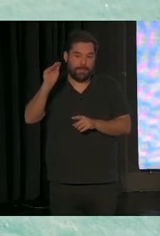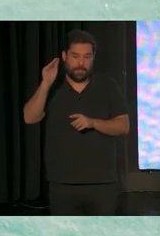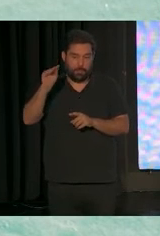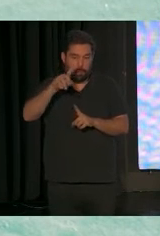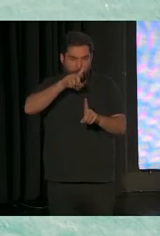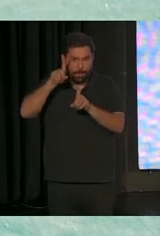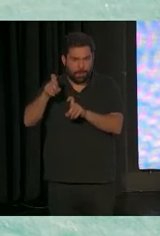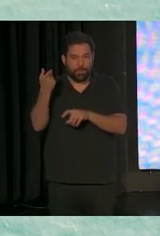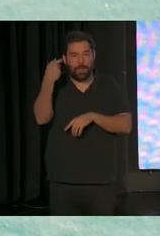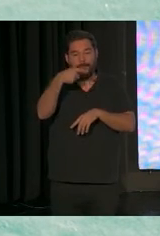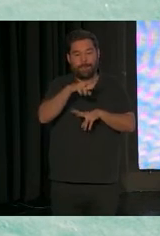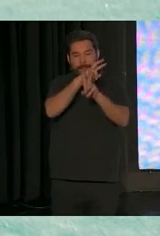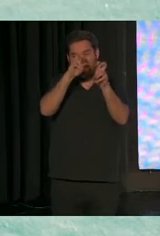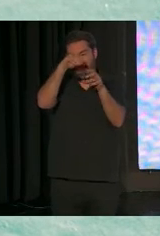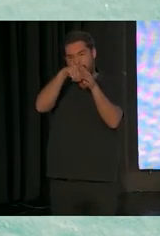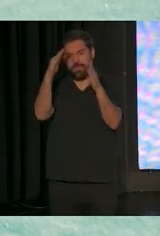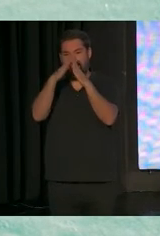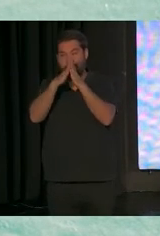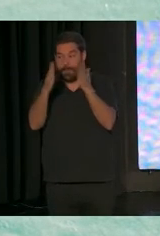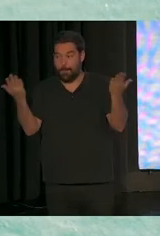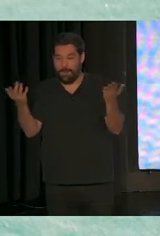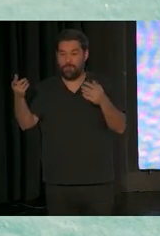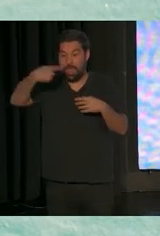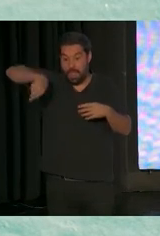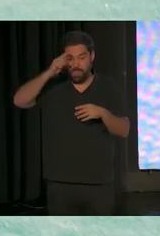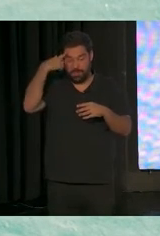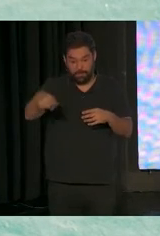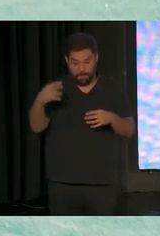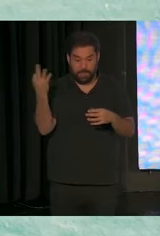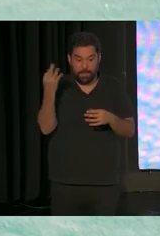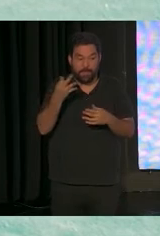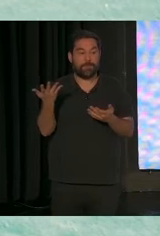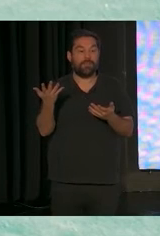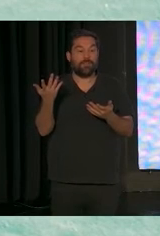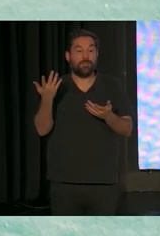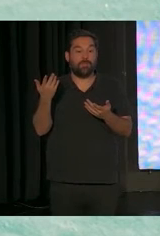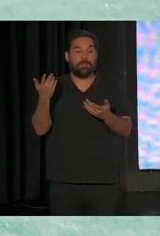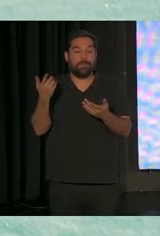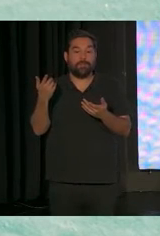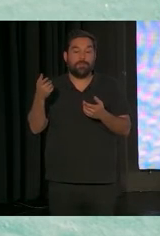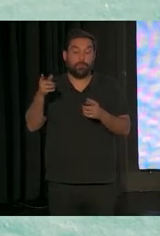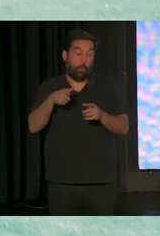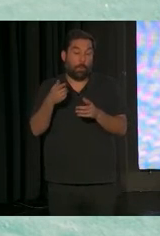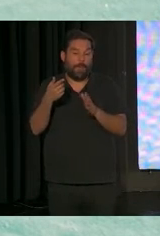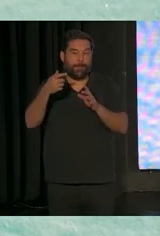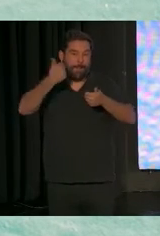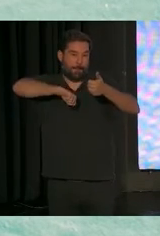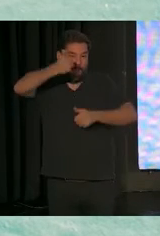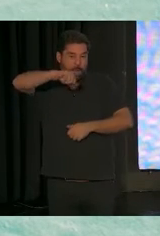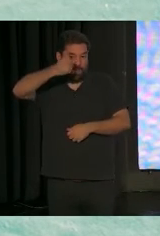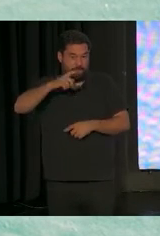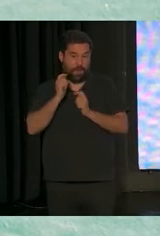por cosas de casa. Digo, no, no, el que tiene que saberlo es él. Le tienes que dar a él la escala para que él reflexione. Si no, se queda igual que antes.